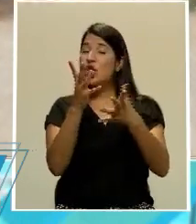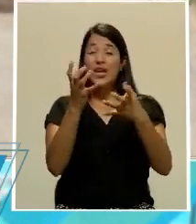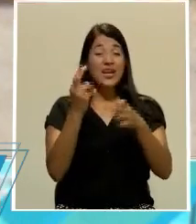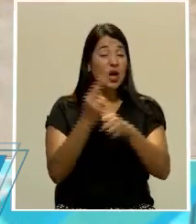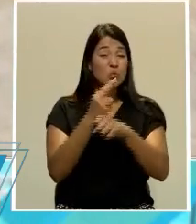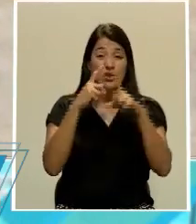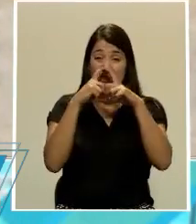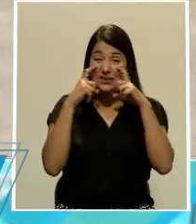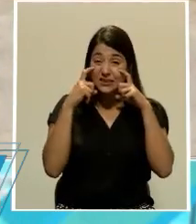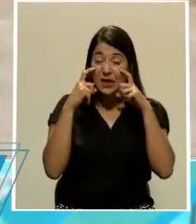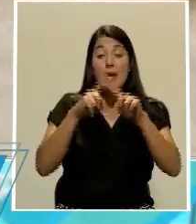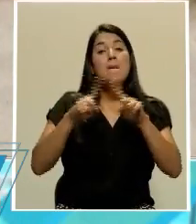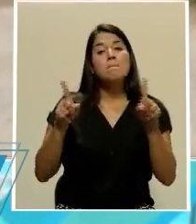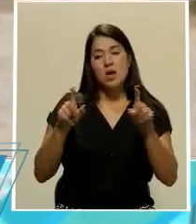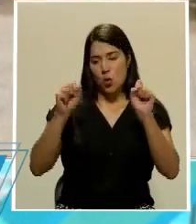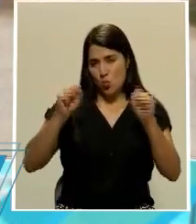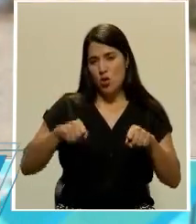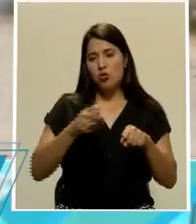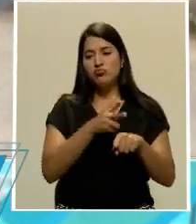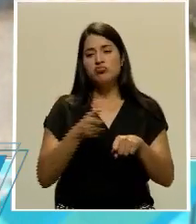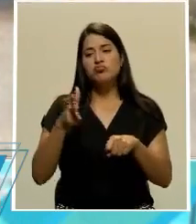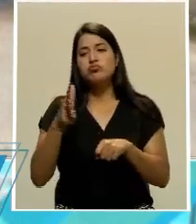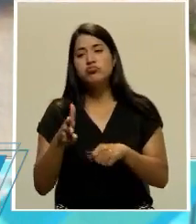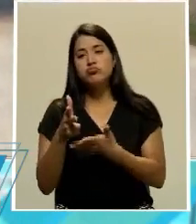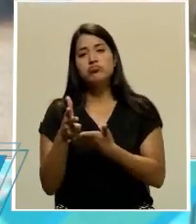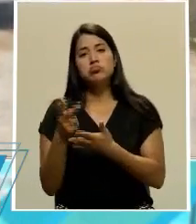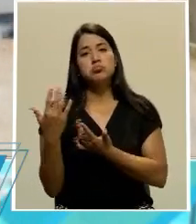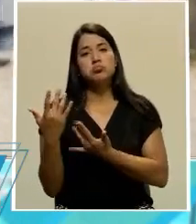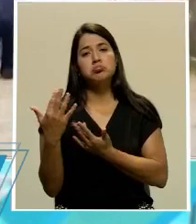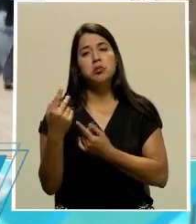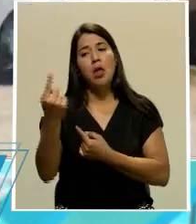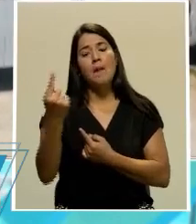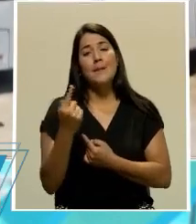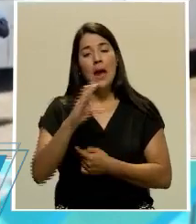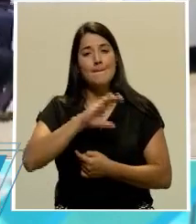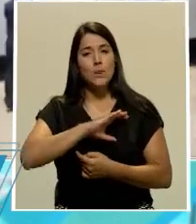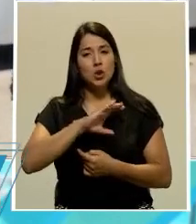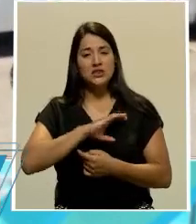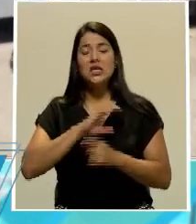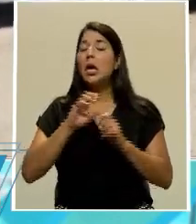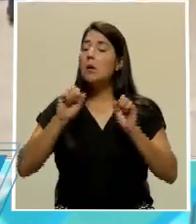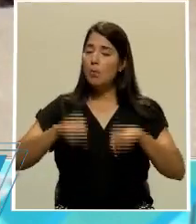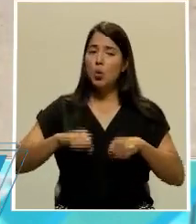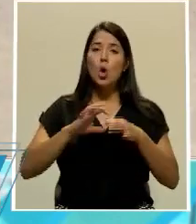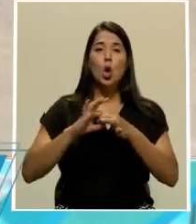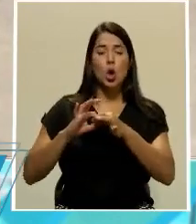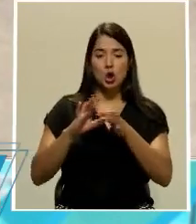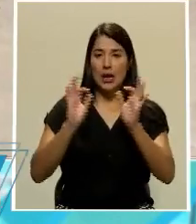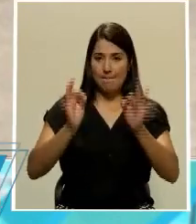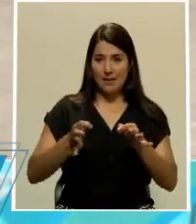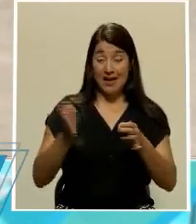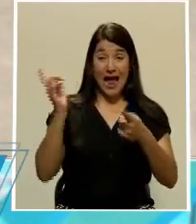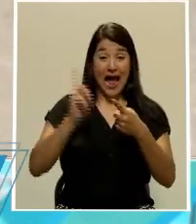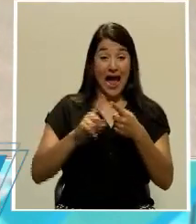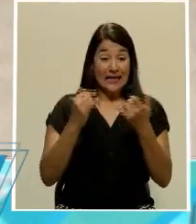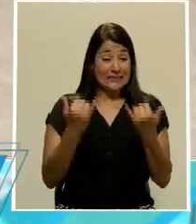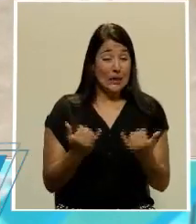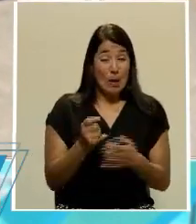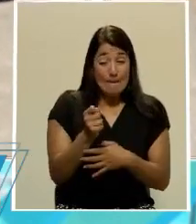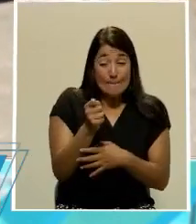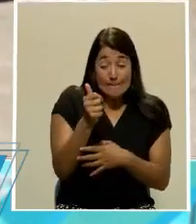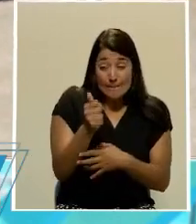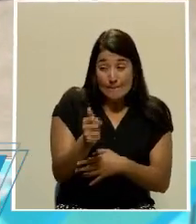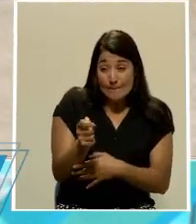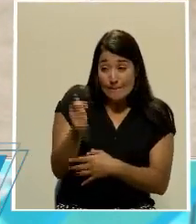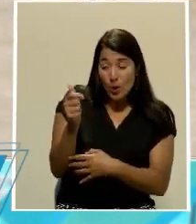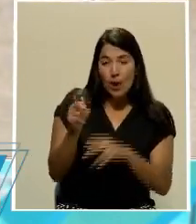le dije, una buena coordinación con la policía logró permear a los ciudadanos y al día de hoy son mínimos los